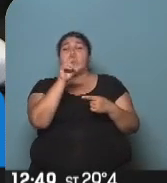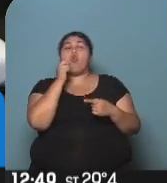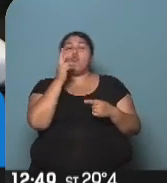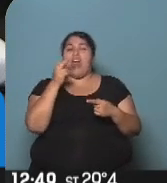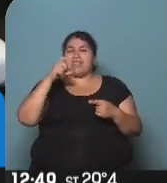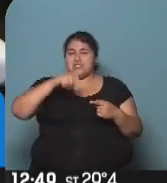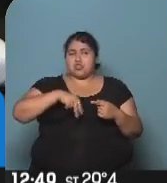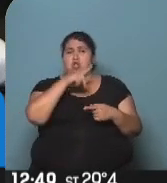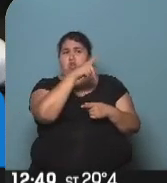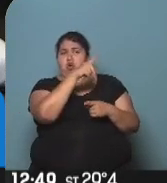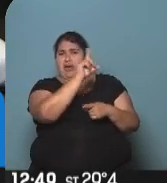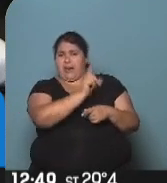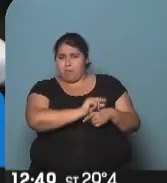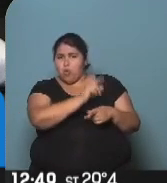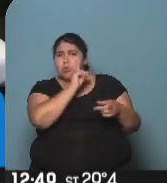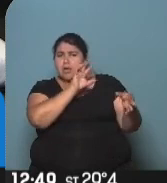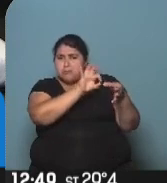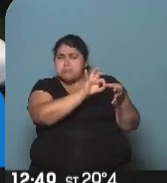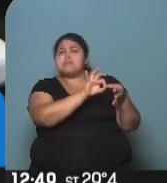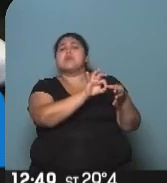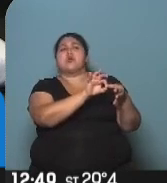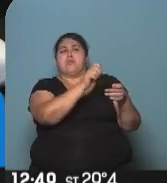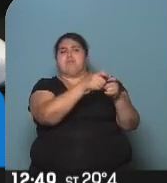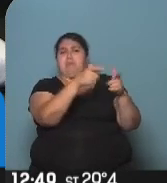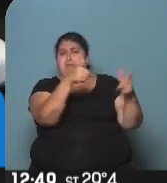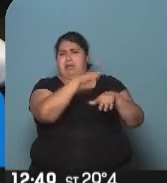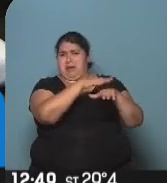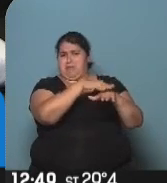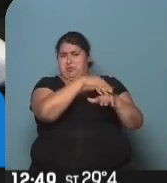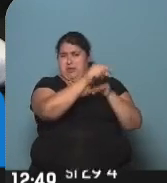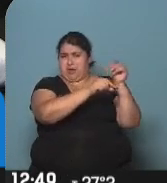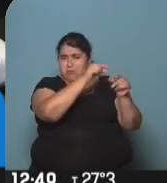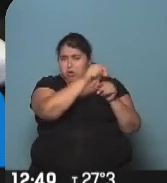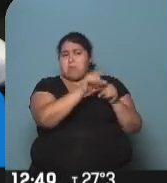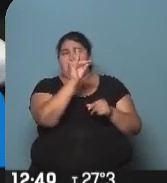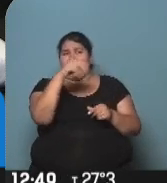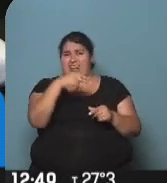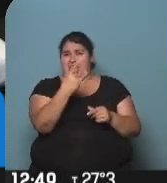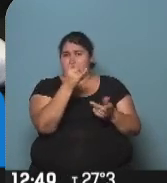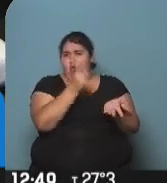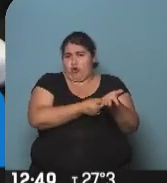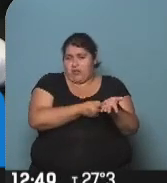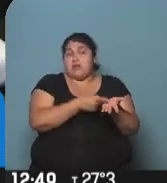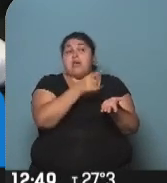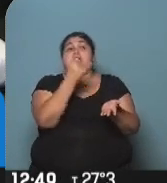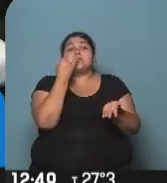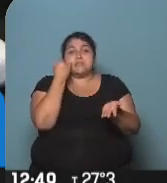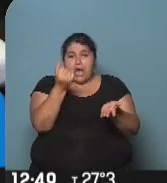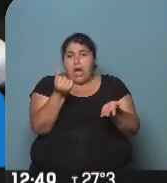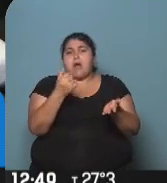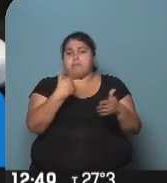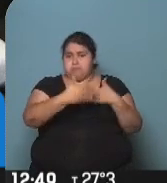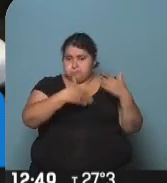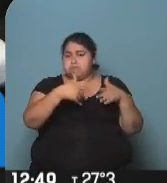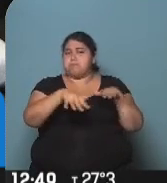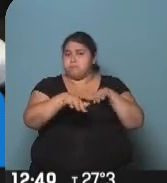avanzando en la implementación de la Procuraduría que establece el DNU, con lo cual el DNU ya está operativo y